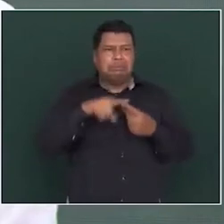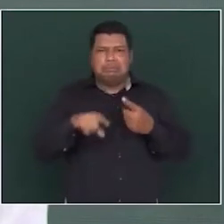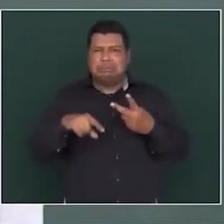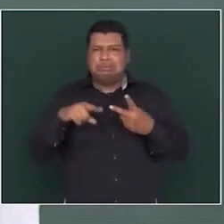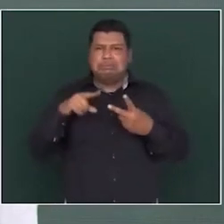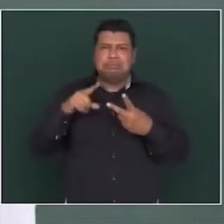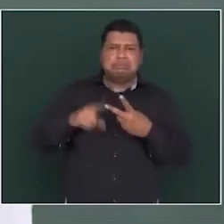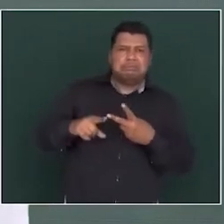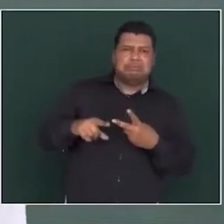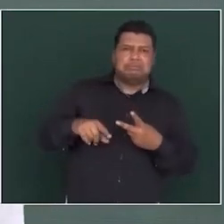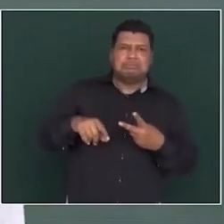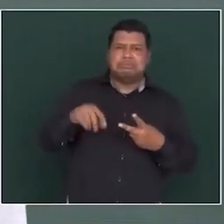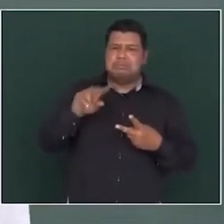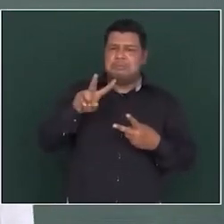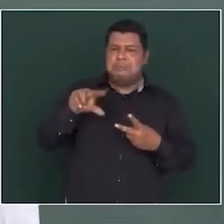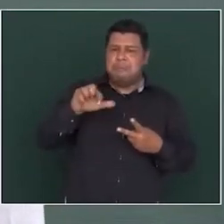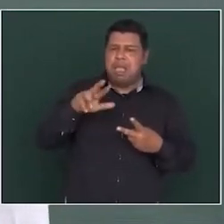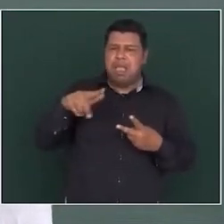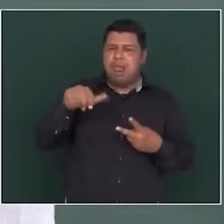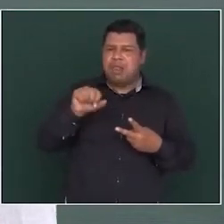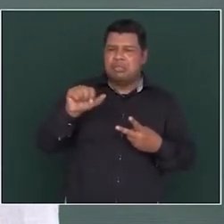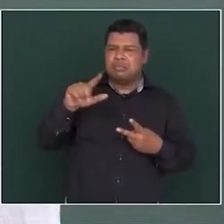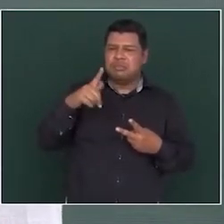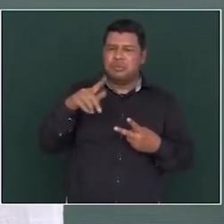Vargas Llosa